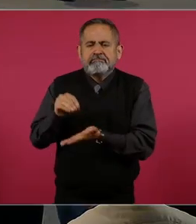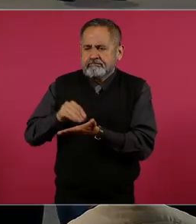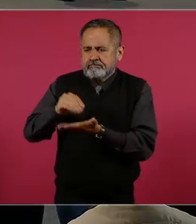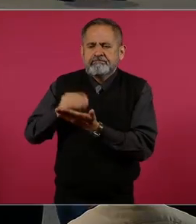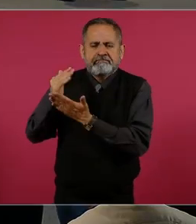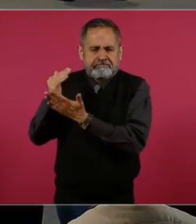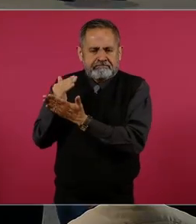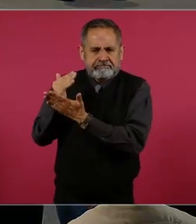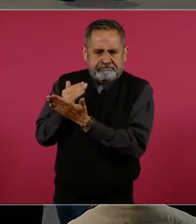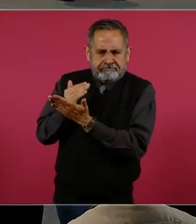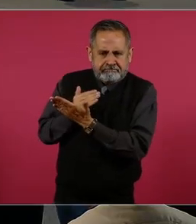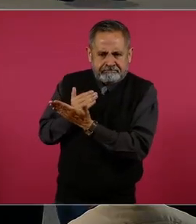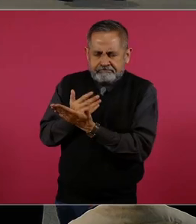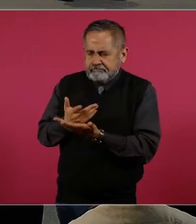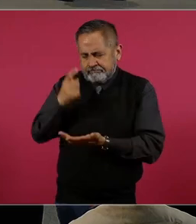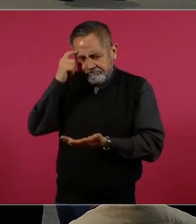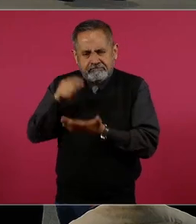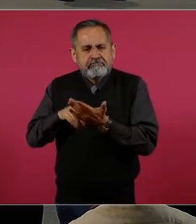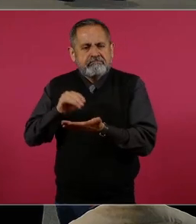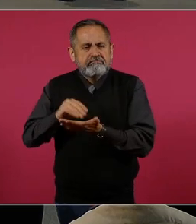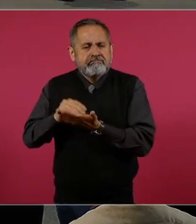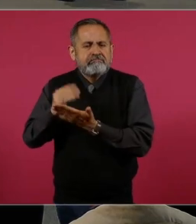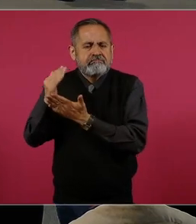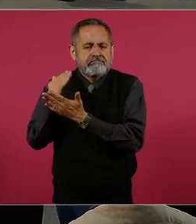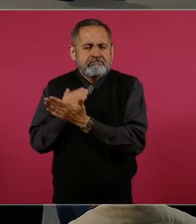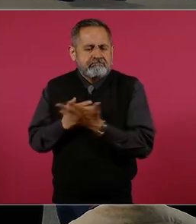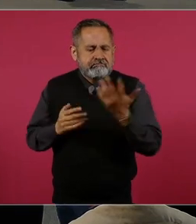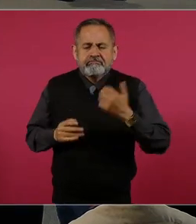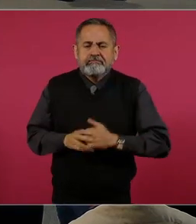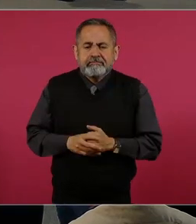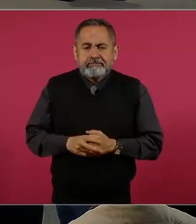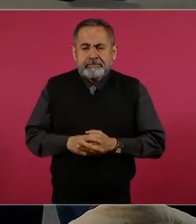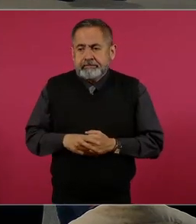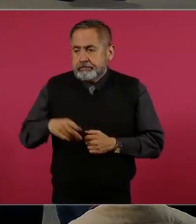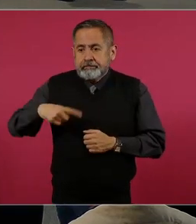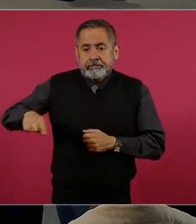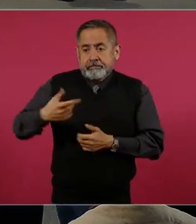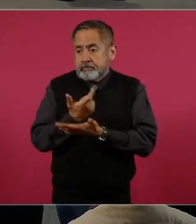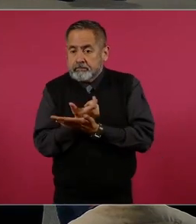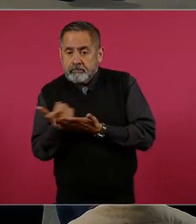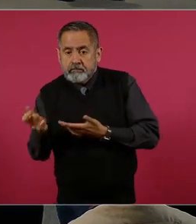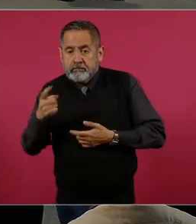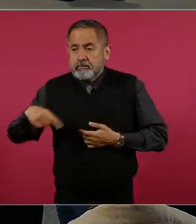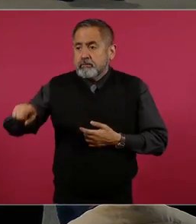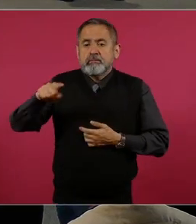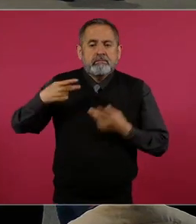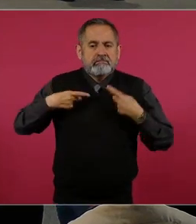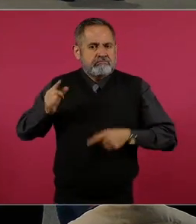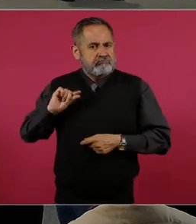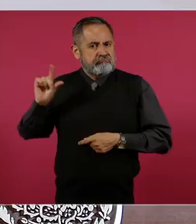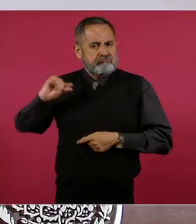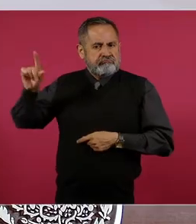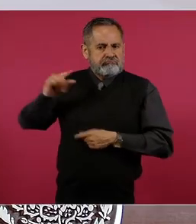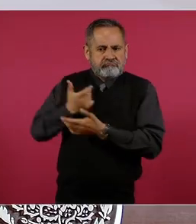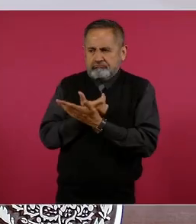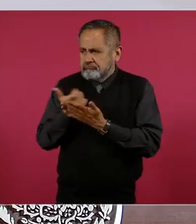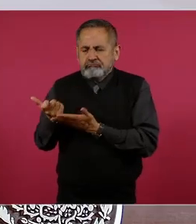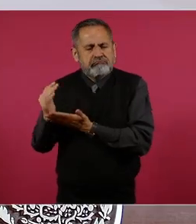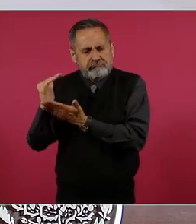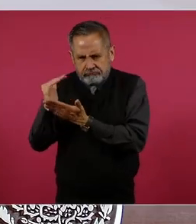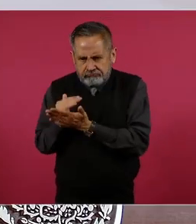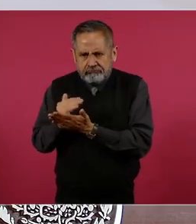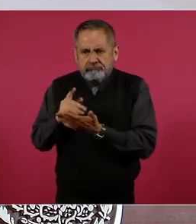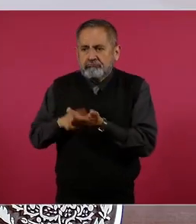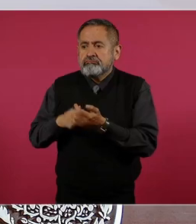Esperamos que el ejercicio sea todavía menor. Se han reducido los sueldos y salarios de altos funcionarios, así como